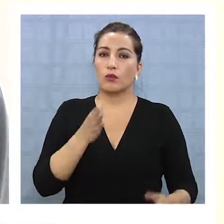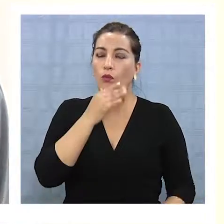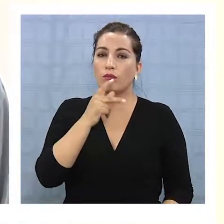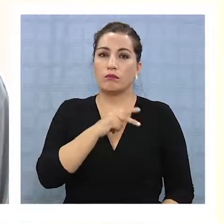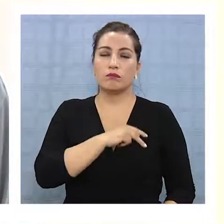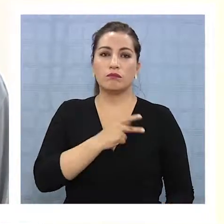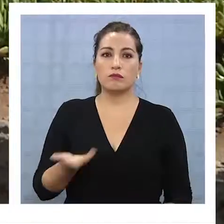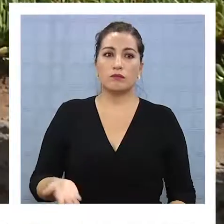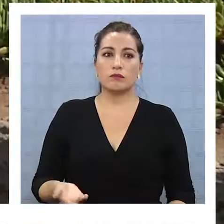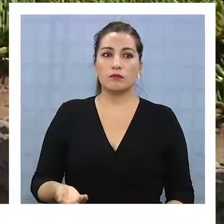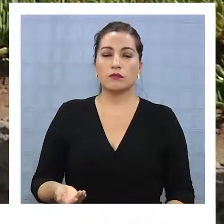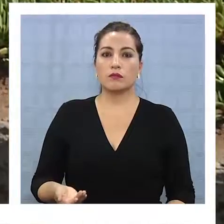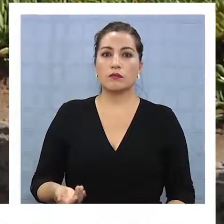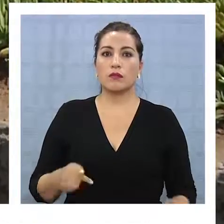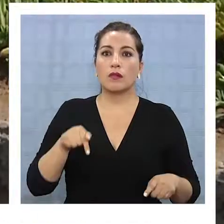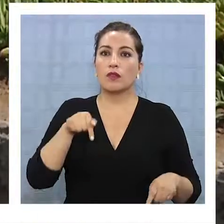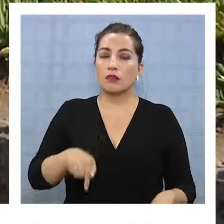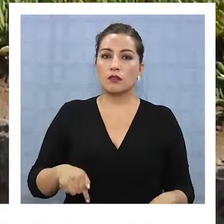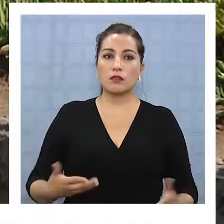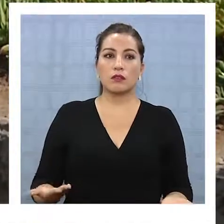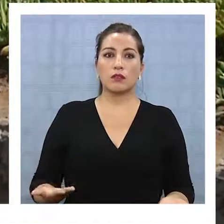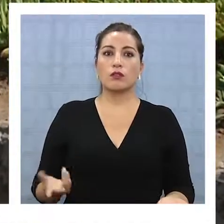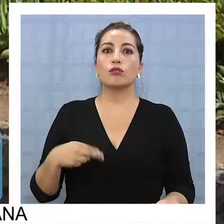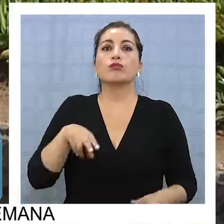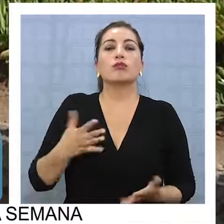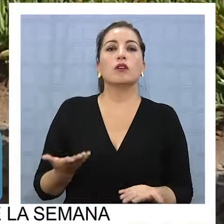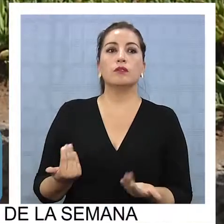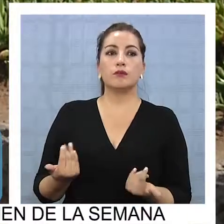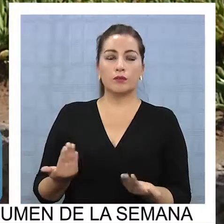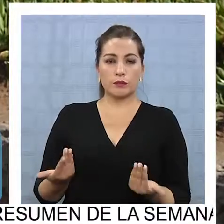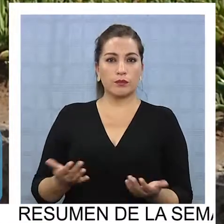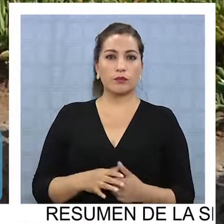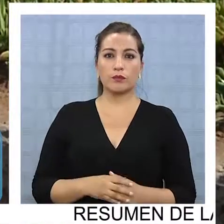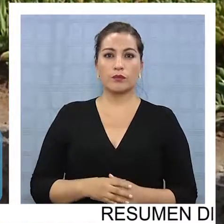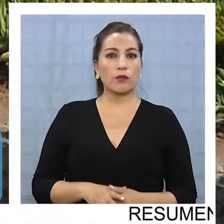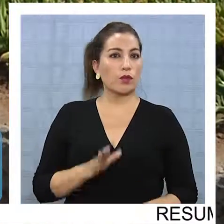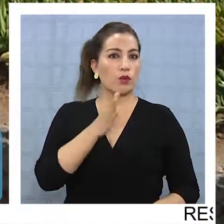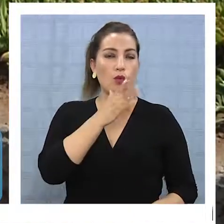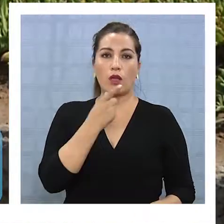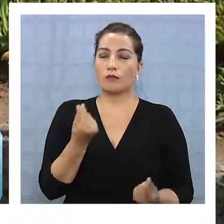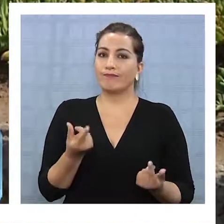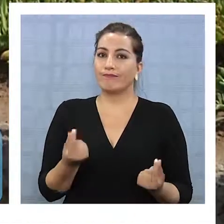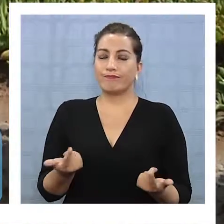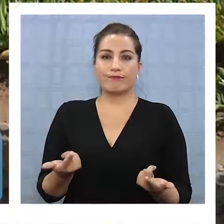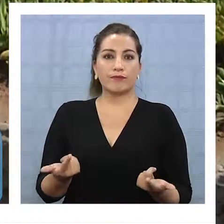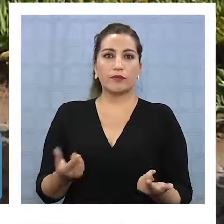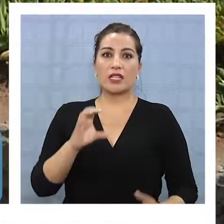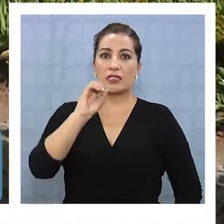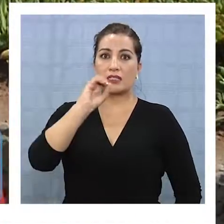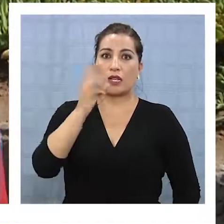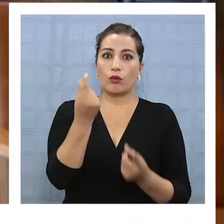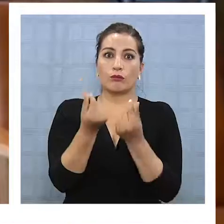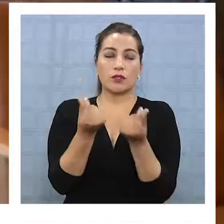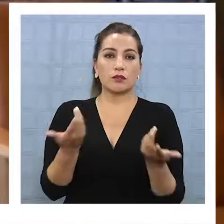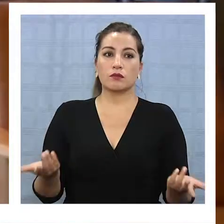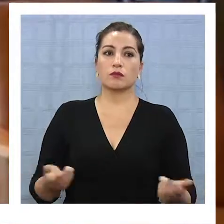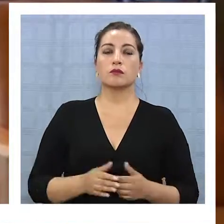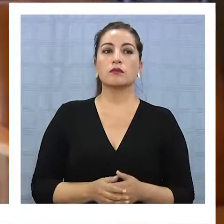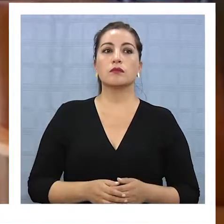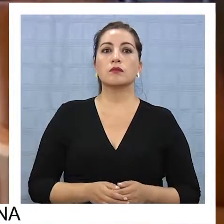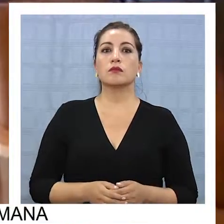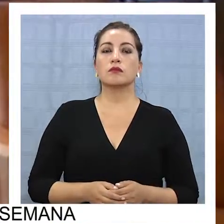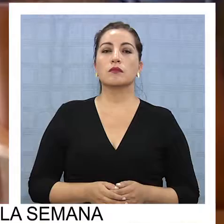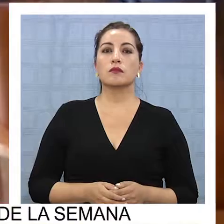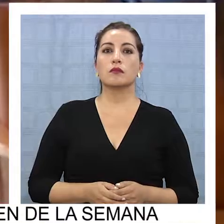a ningún festival. Y en este momento, bueno, estamos en espera de eso, no tenemos recursos, estamos en cero pesos, digamos. Estamos